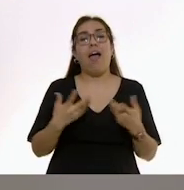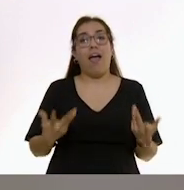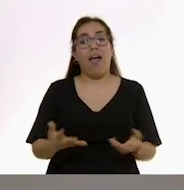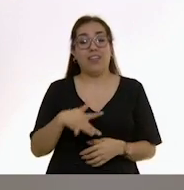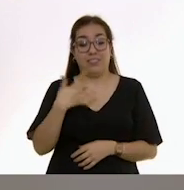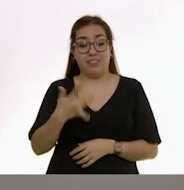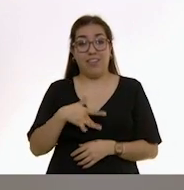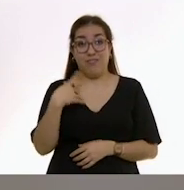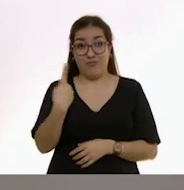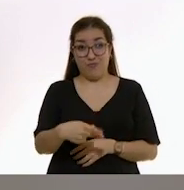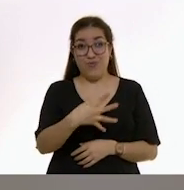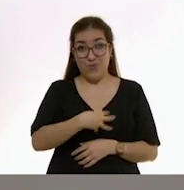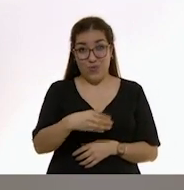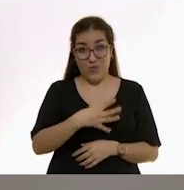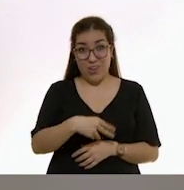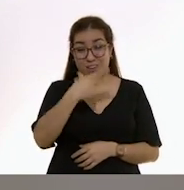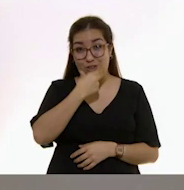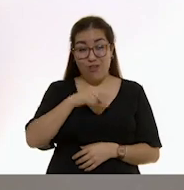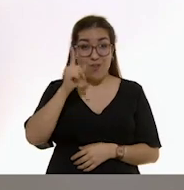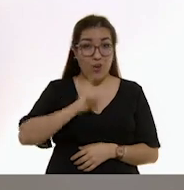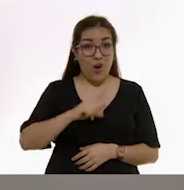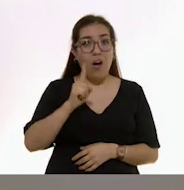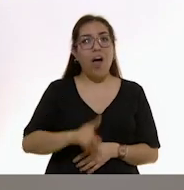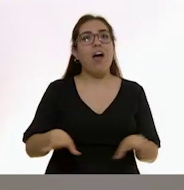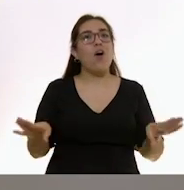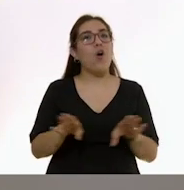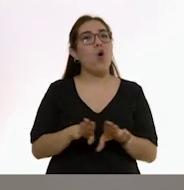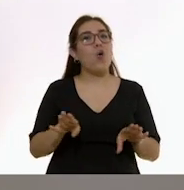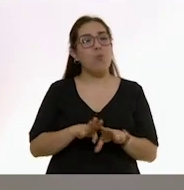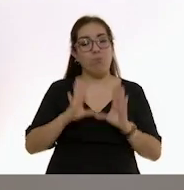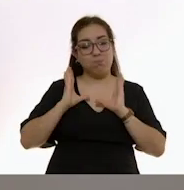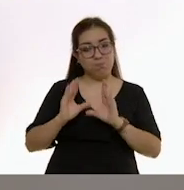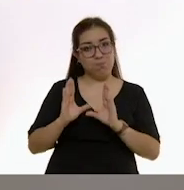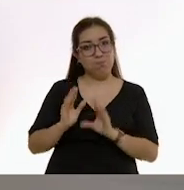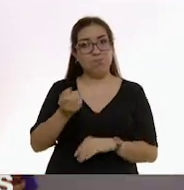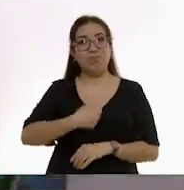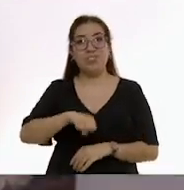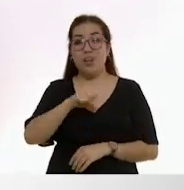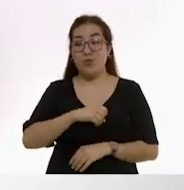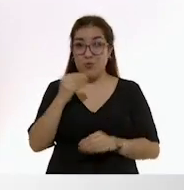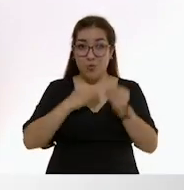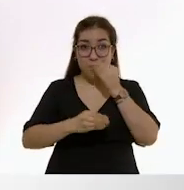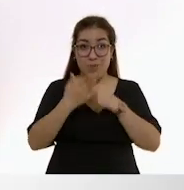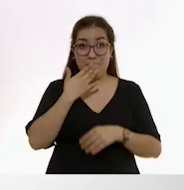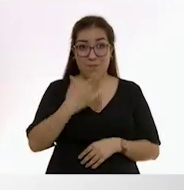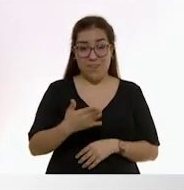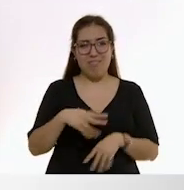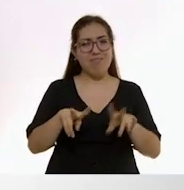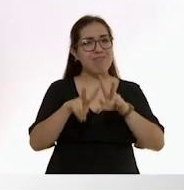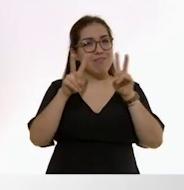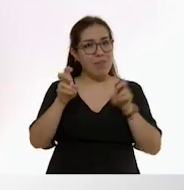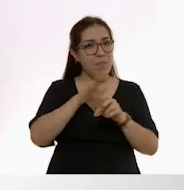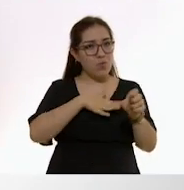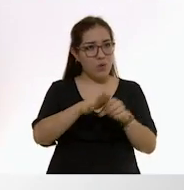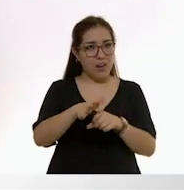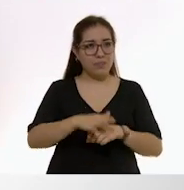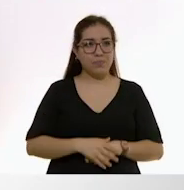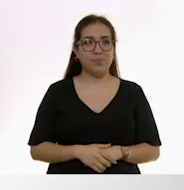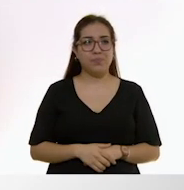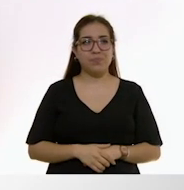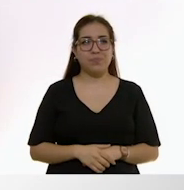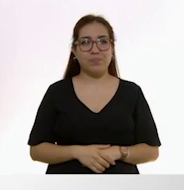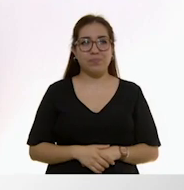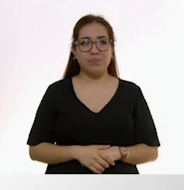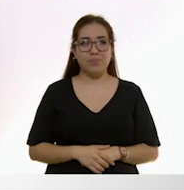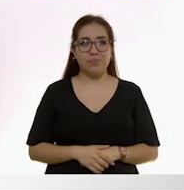los sentidos de tu hijo o hija mientras le enseñas hábitos saludables. El tema que estaremos explorando es